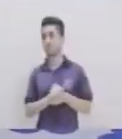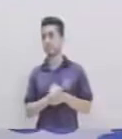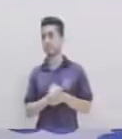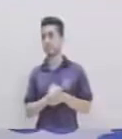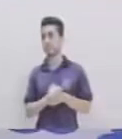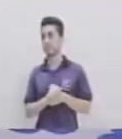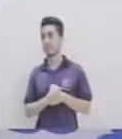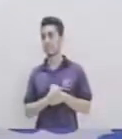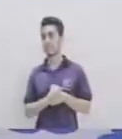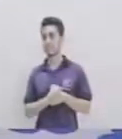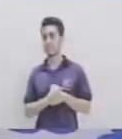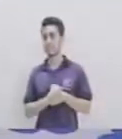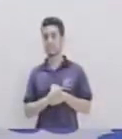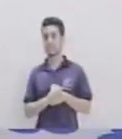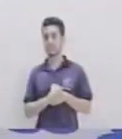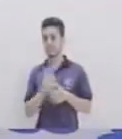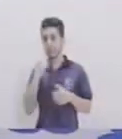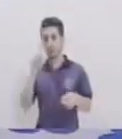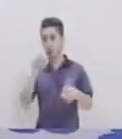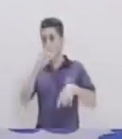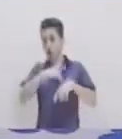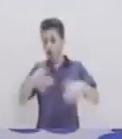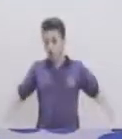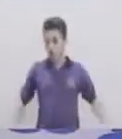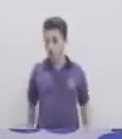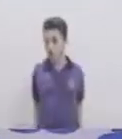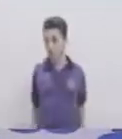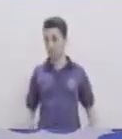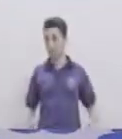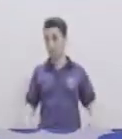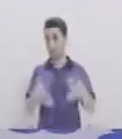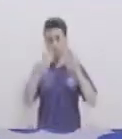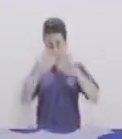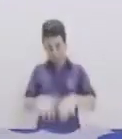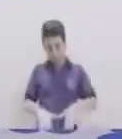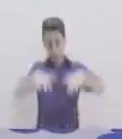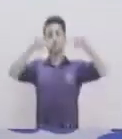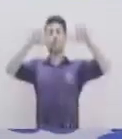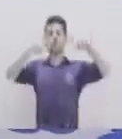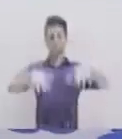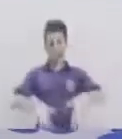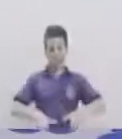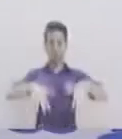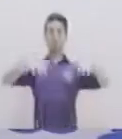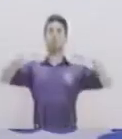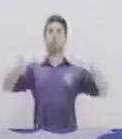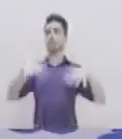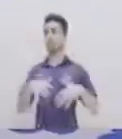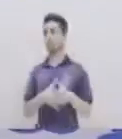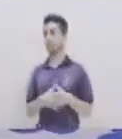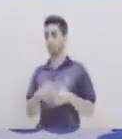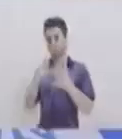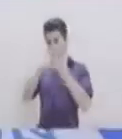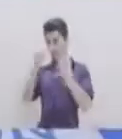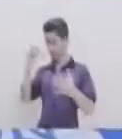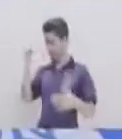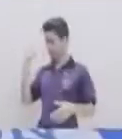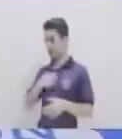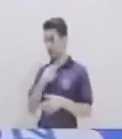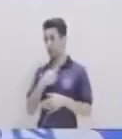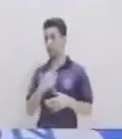no toca el suelo Si No toco el suelo Levanto Mantengo Uno Dos Abajo